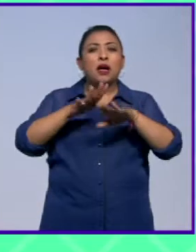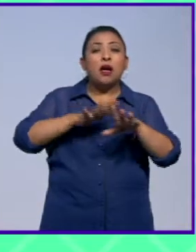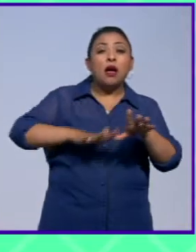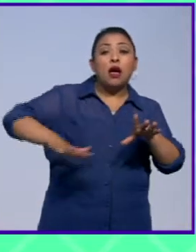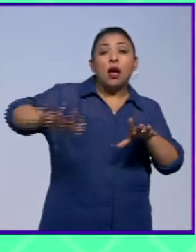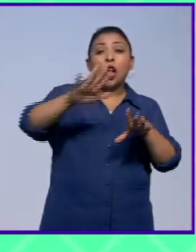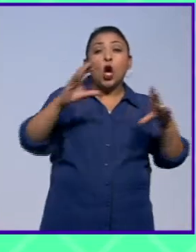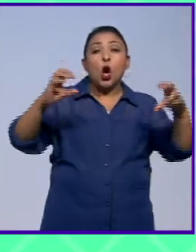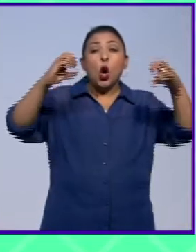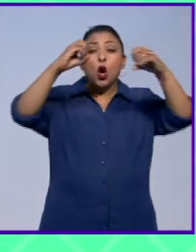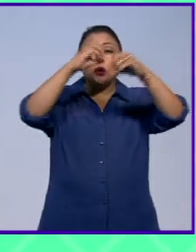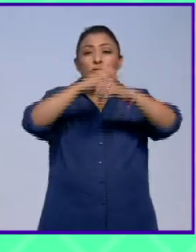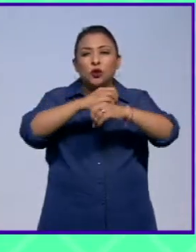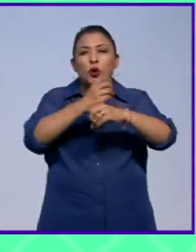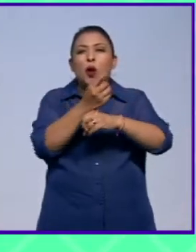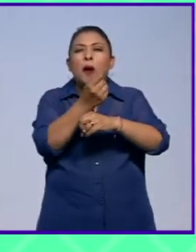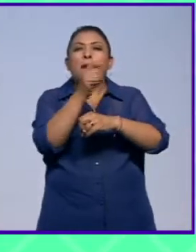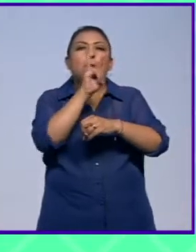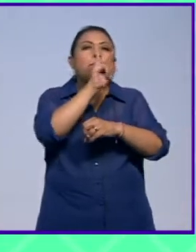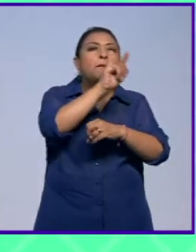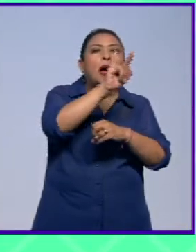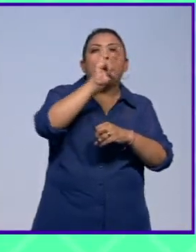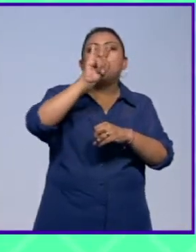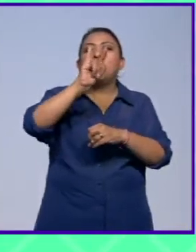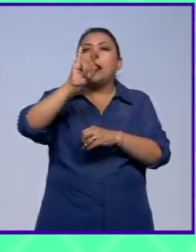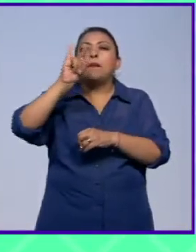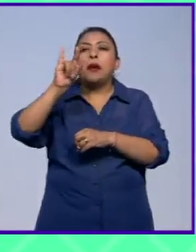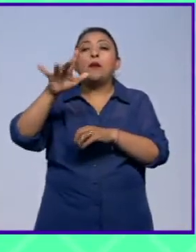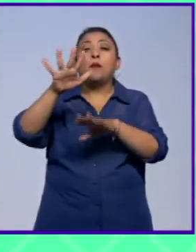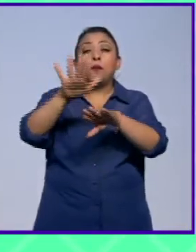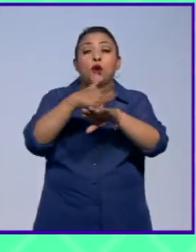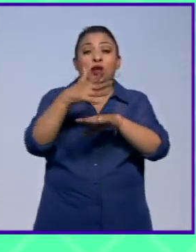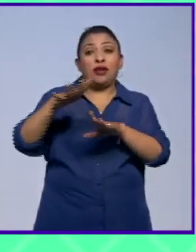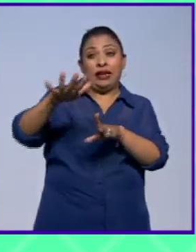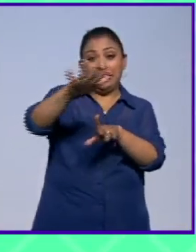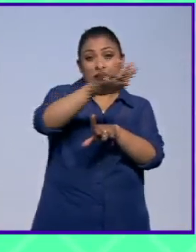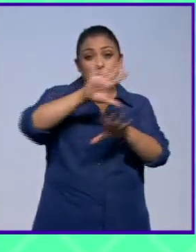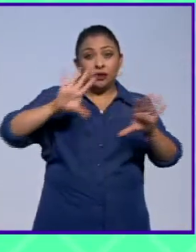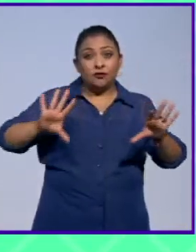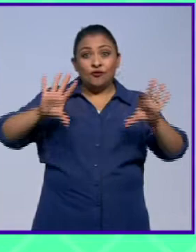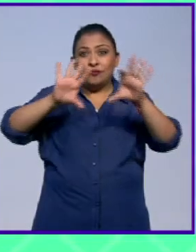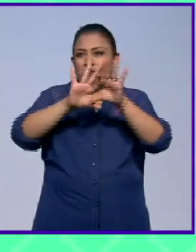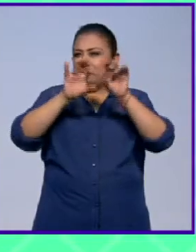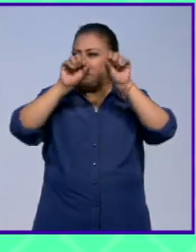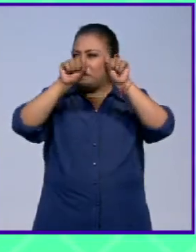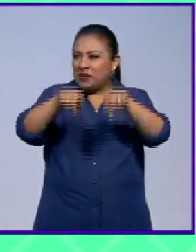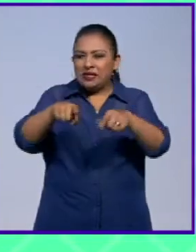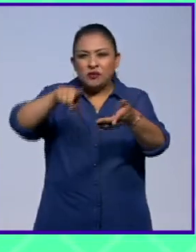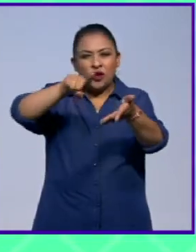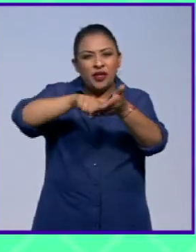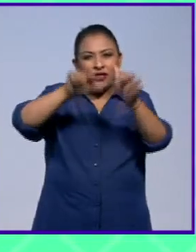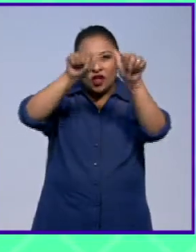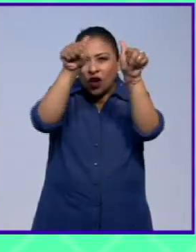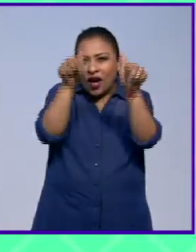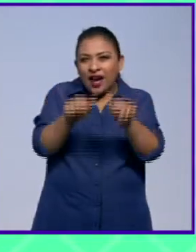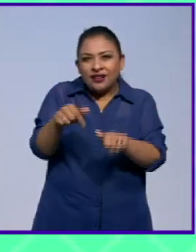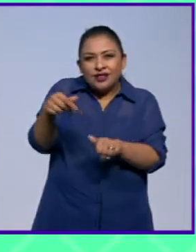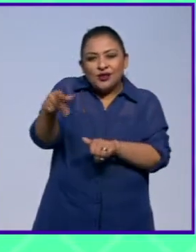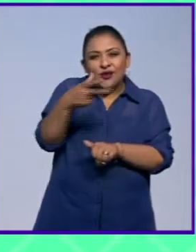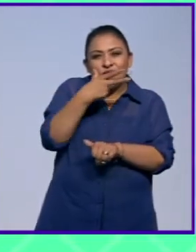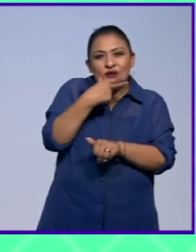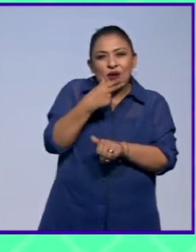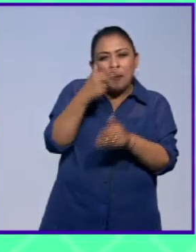oscuro que obra incluso. Porque el espacio está trabajando como parte del mismo trabajo del artista.